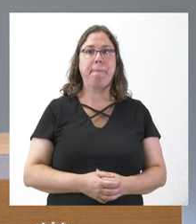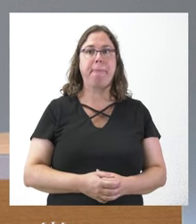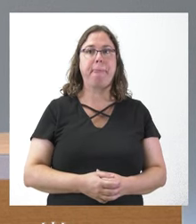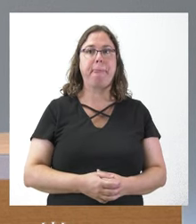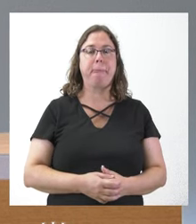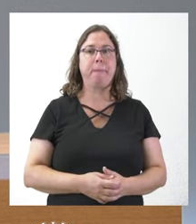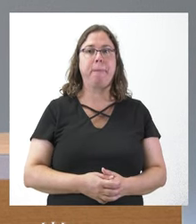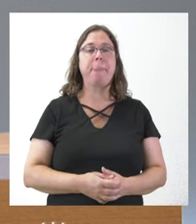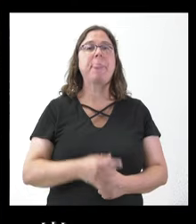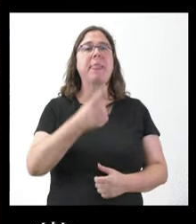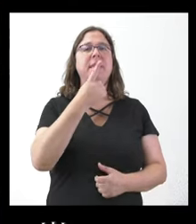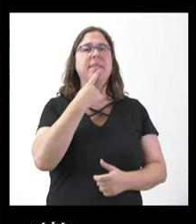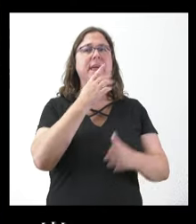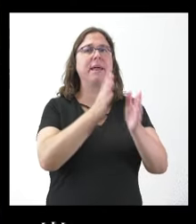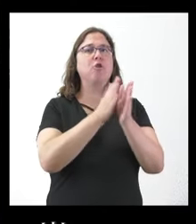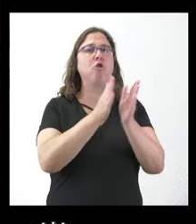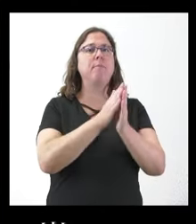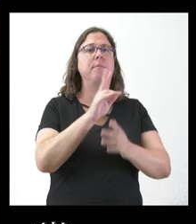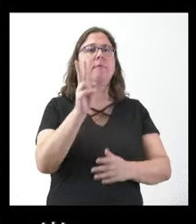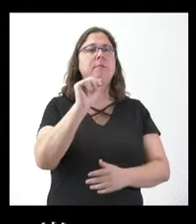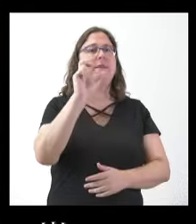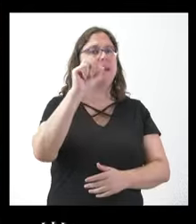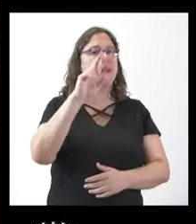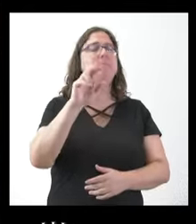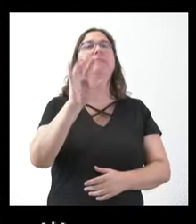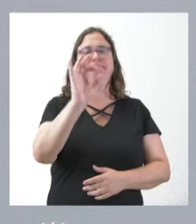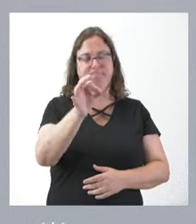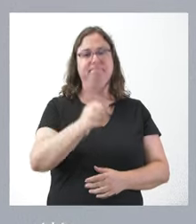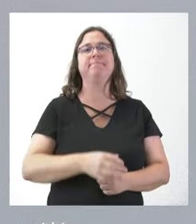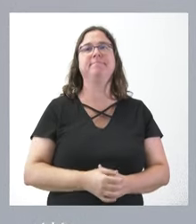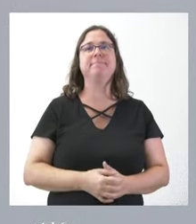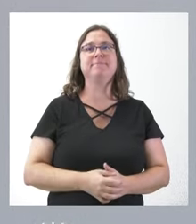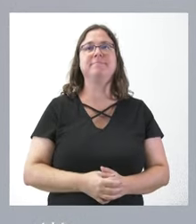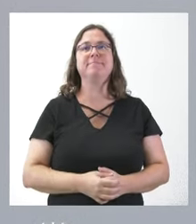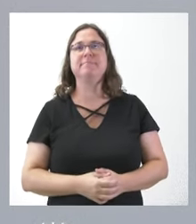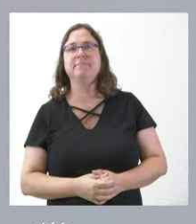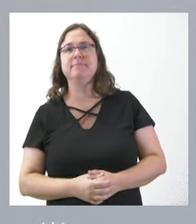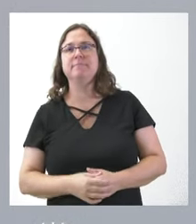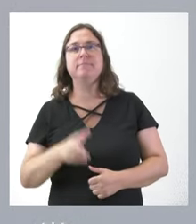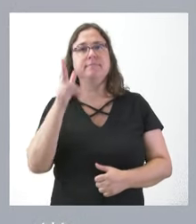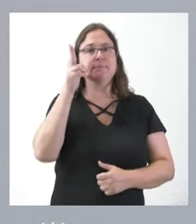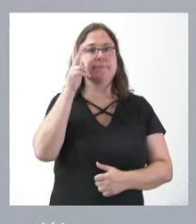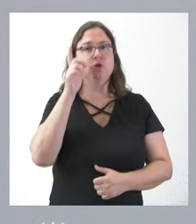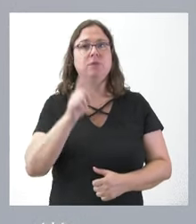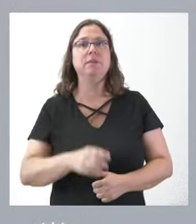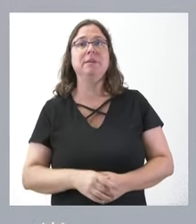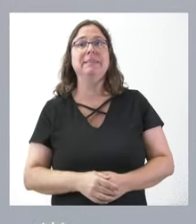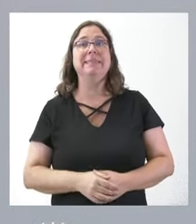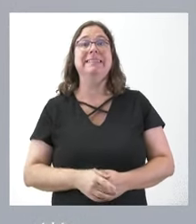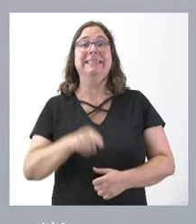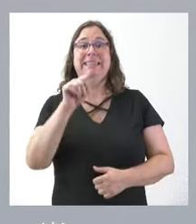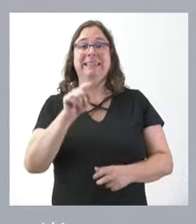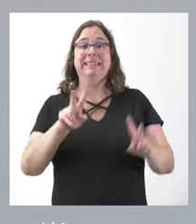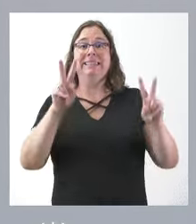¿Estaba mi compañera sobre Villaquilambre y Medina del Campo? Ah, este caso concreto, pues es que ocurre algo parecido. Es que compete